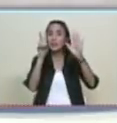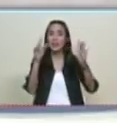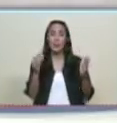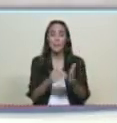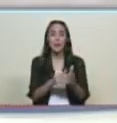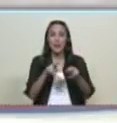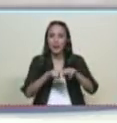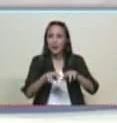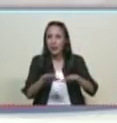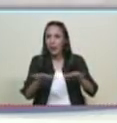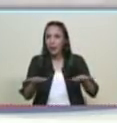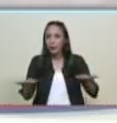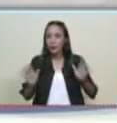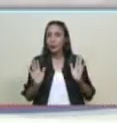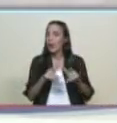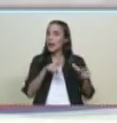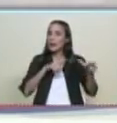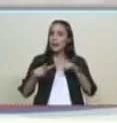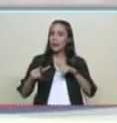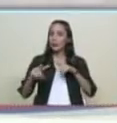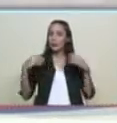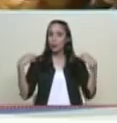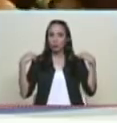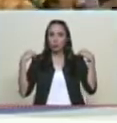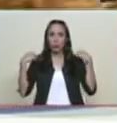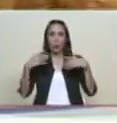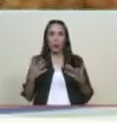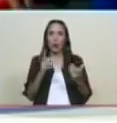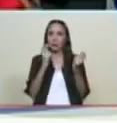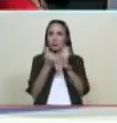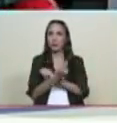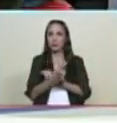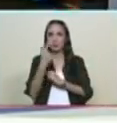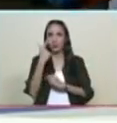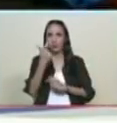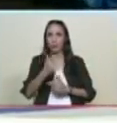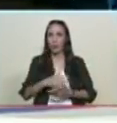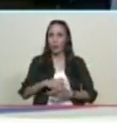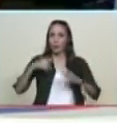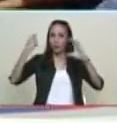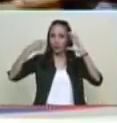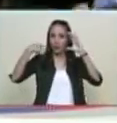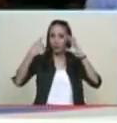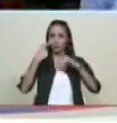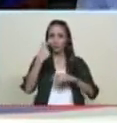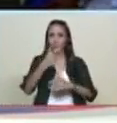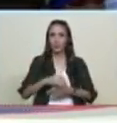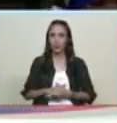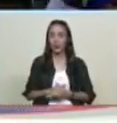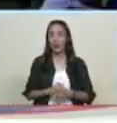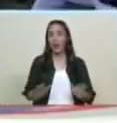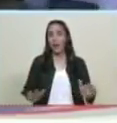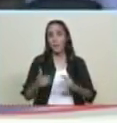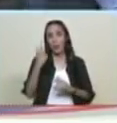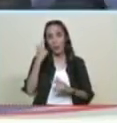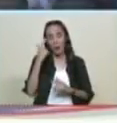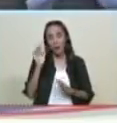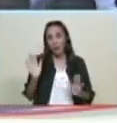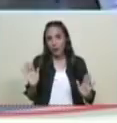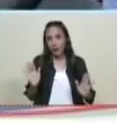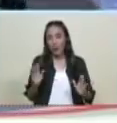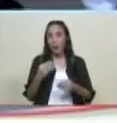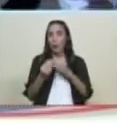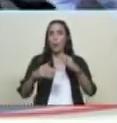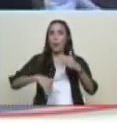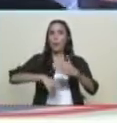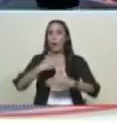niños ya con sus disfraces ¿ah? sus disfraces a menos de cuál sea el disfraz de moda ahí está la marcha